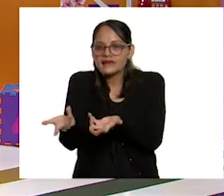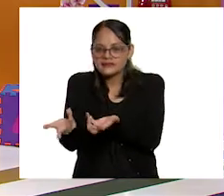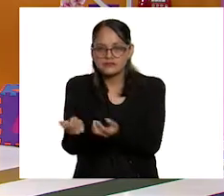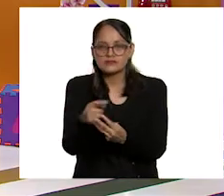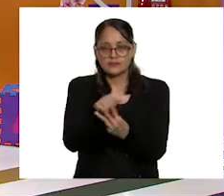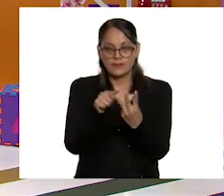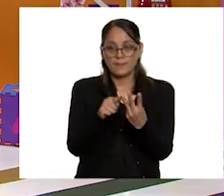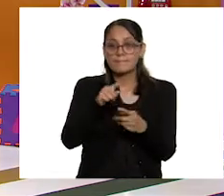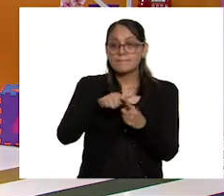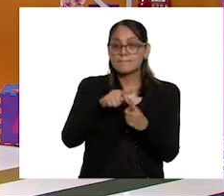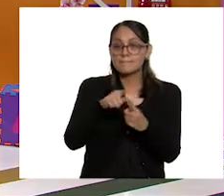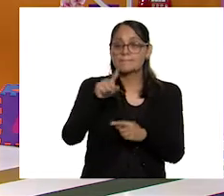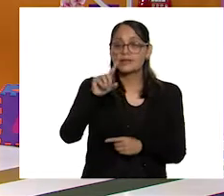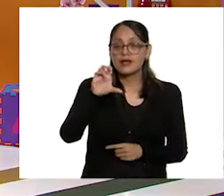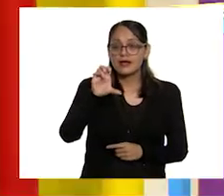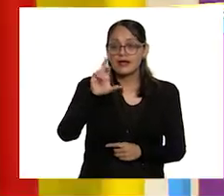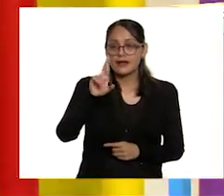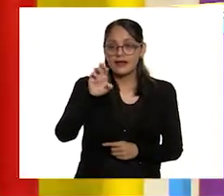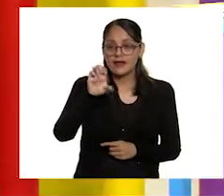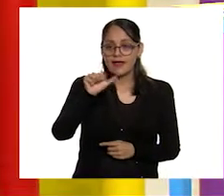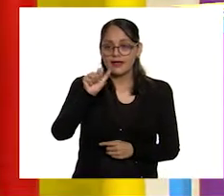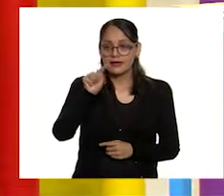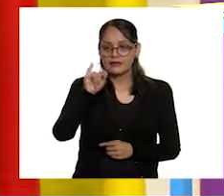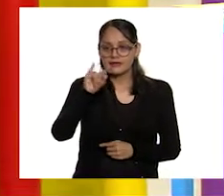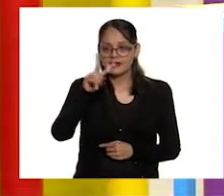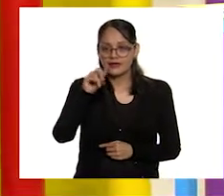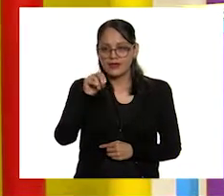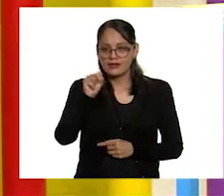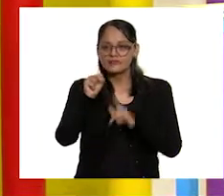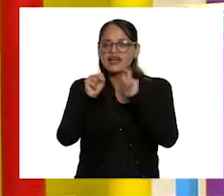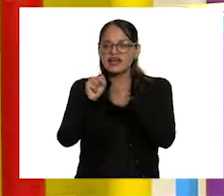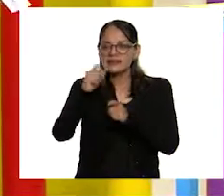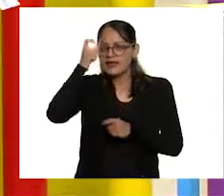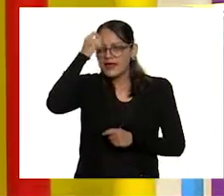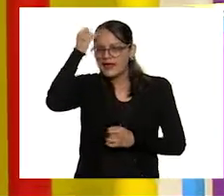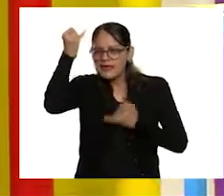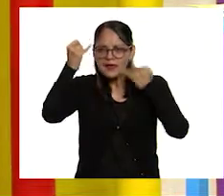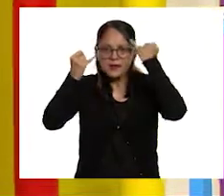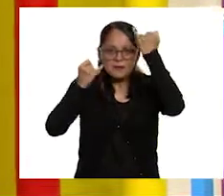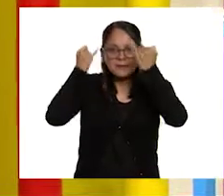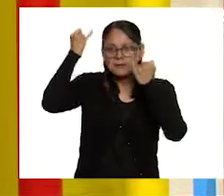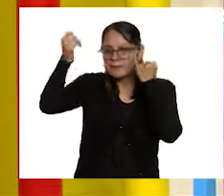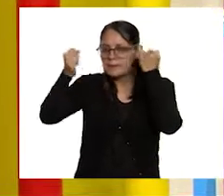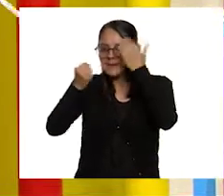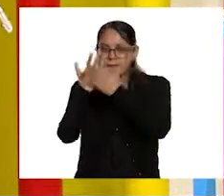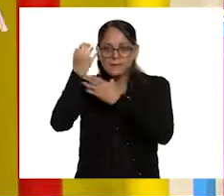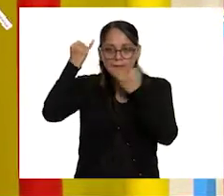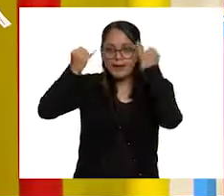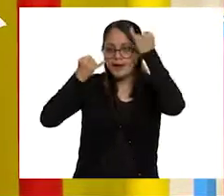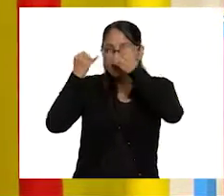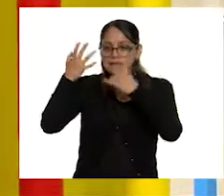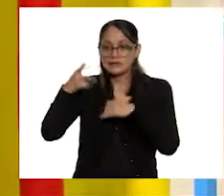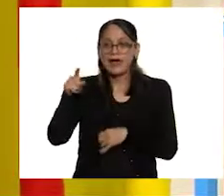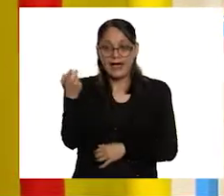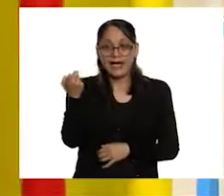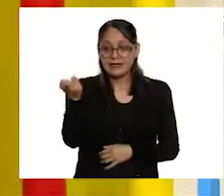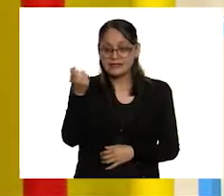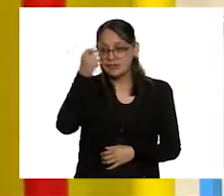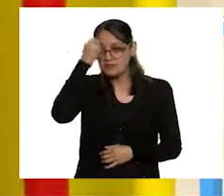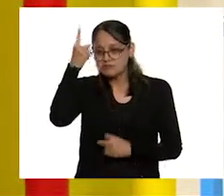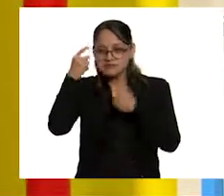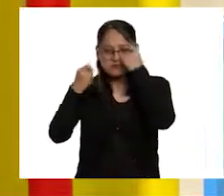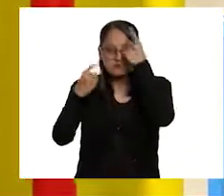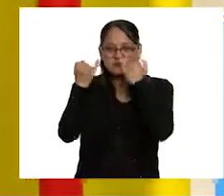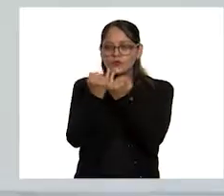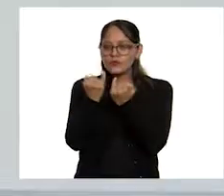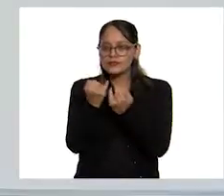son creativos. Ah, eso corresponde a parte de las características de personalidad. Muy bien.